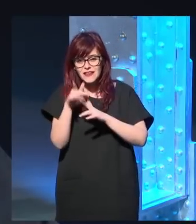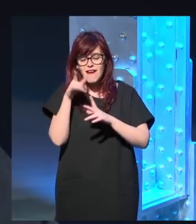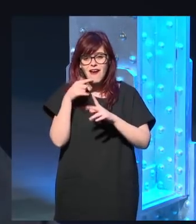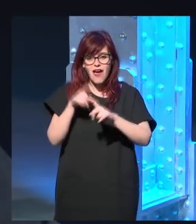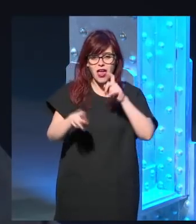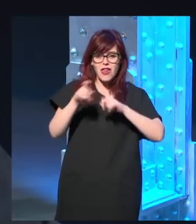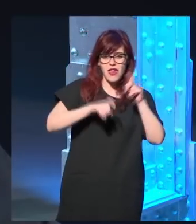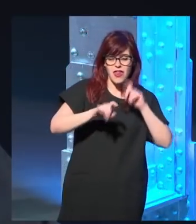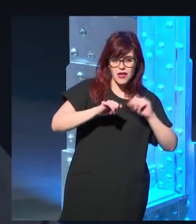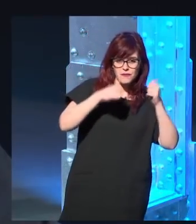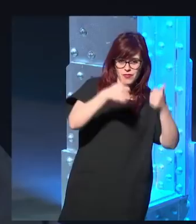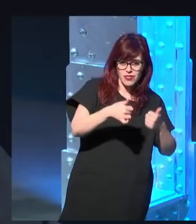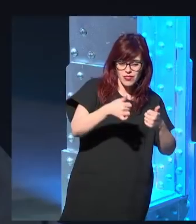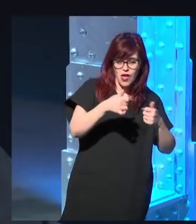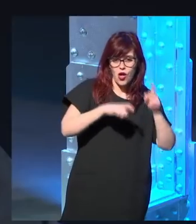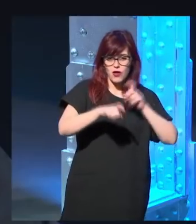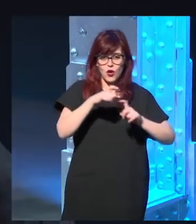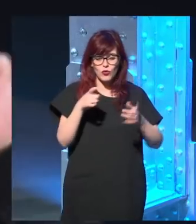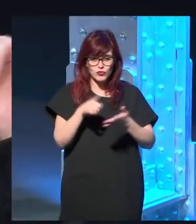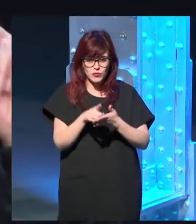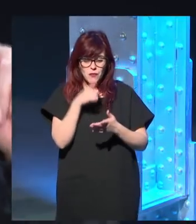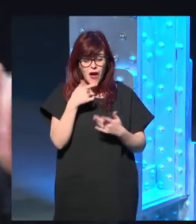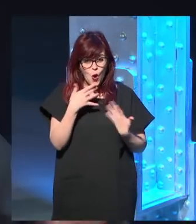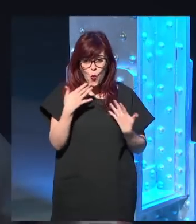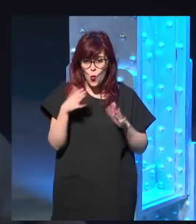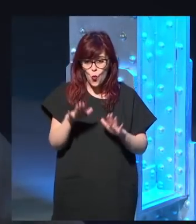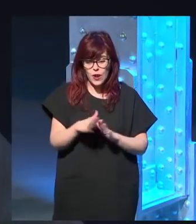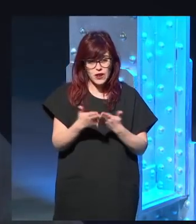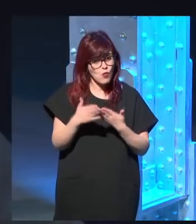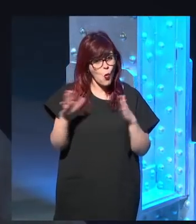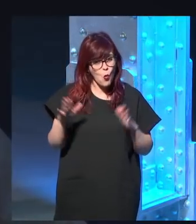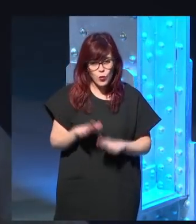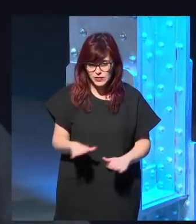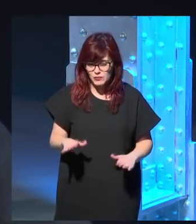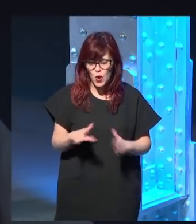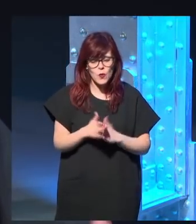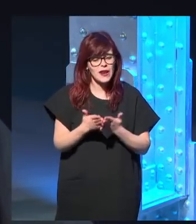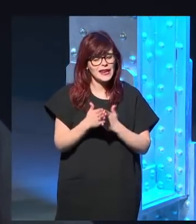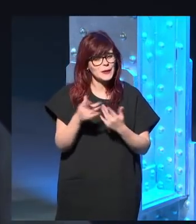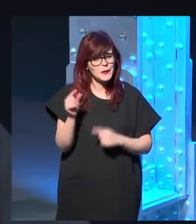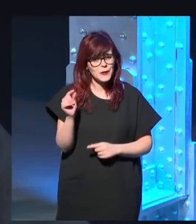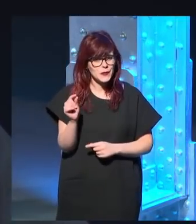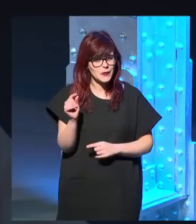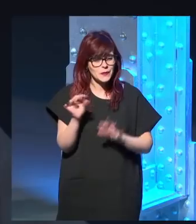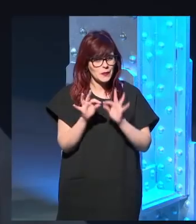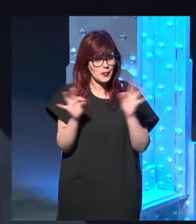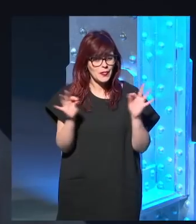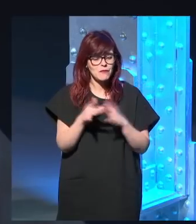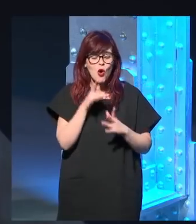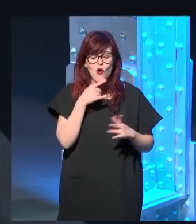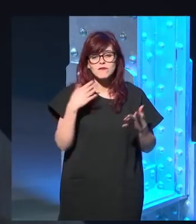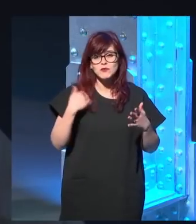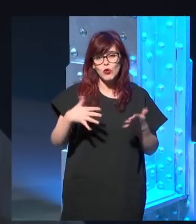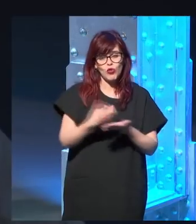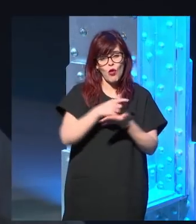comienzo me las arreglo para seguir y en esto último que escribí un librito que acaba de salir en Buenos Aires